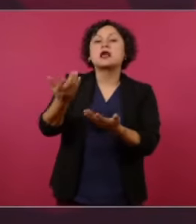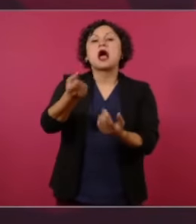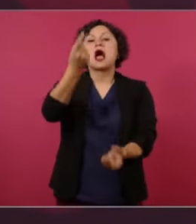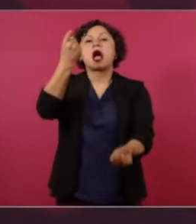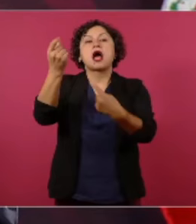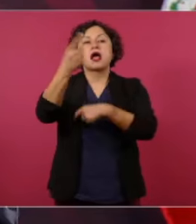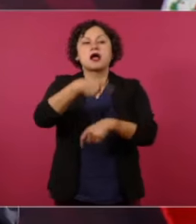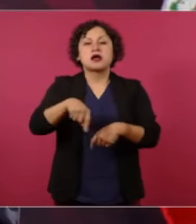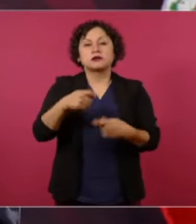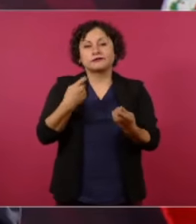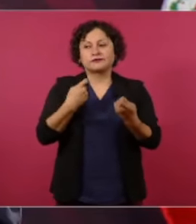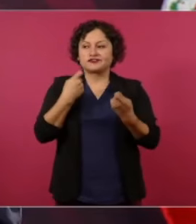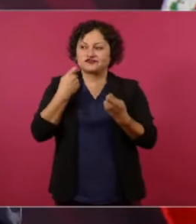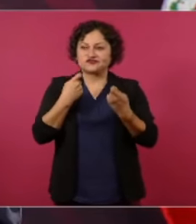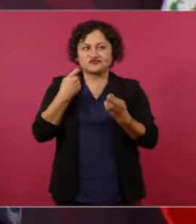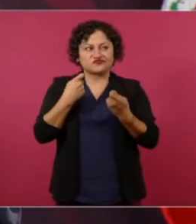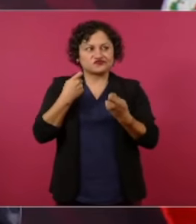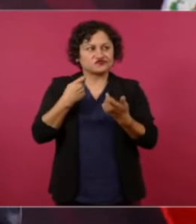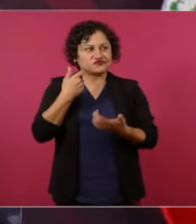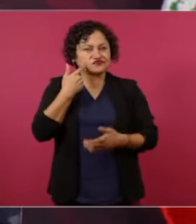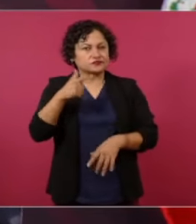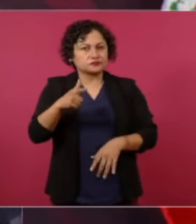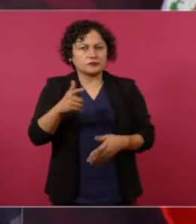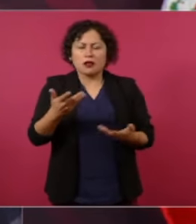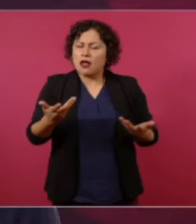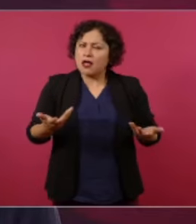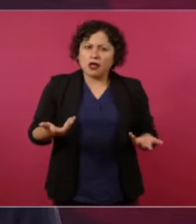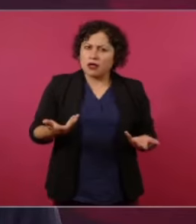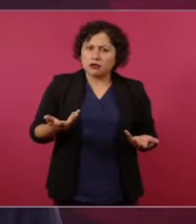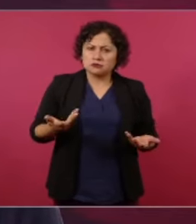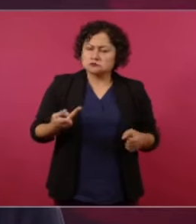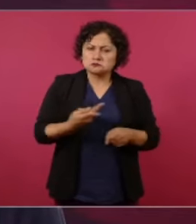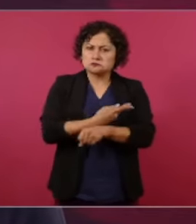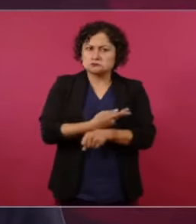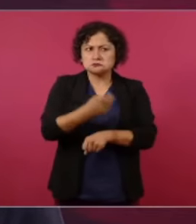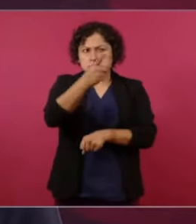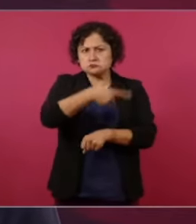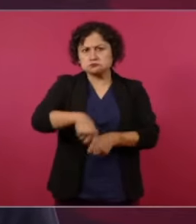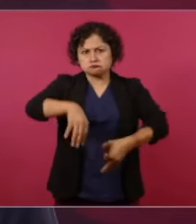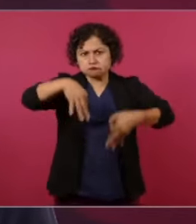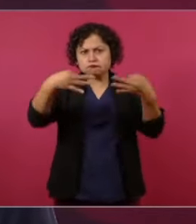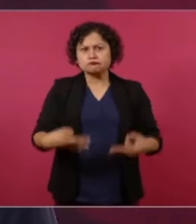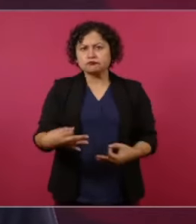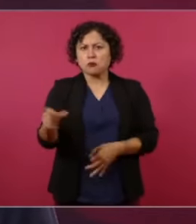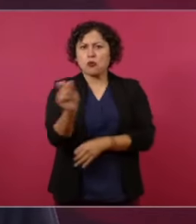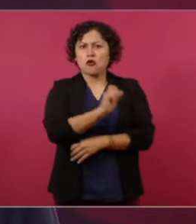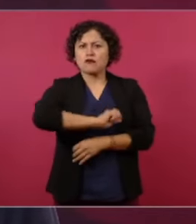supieron ser institucionales.